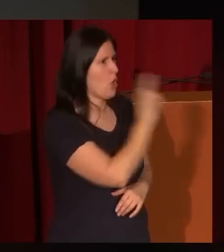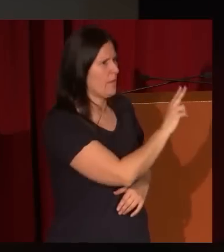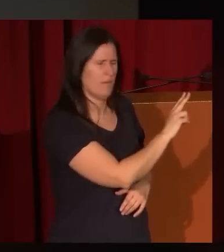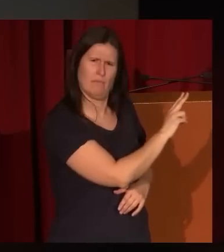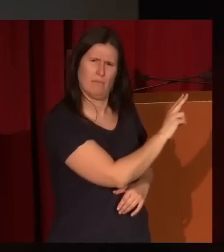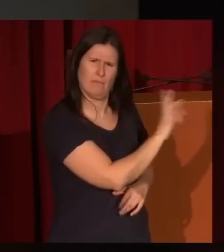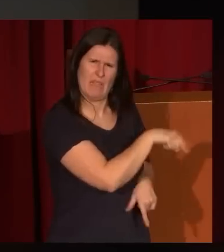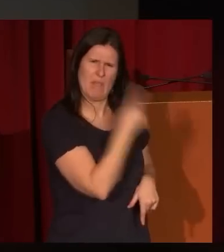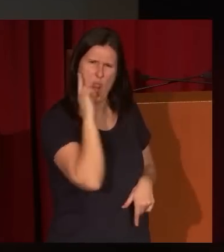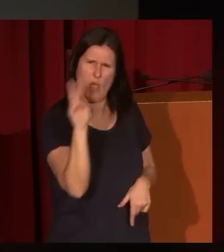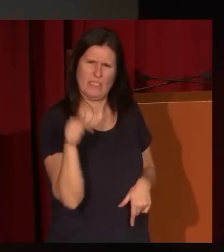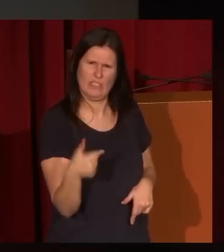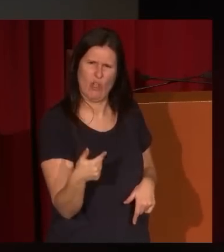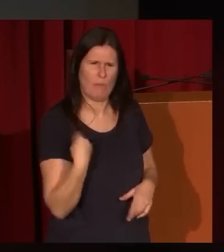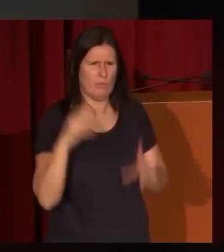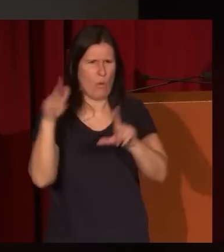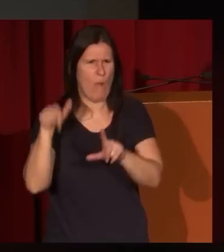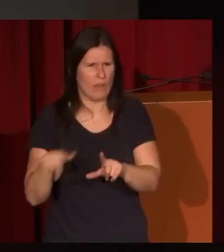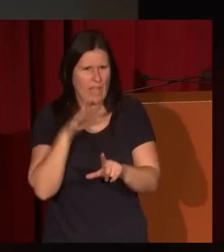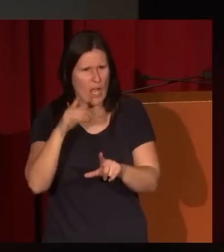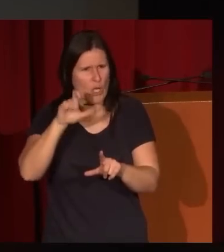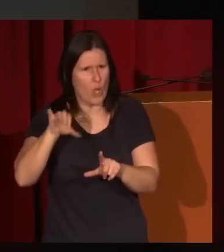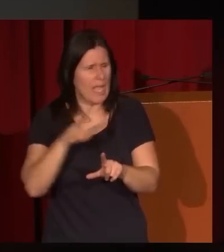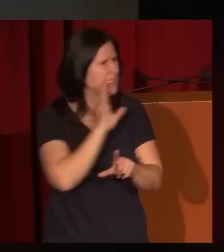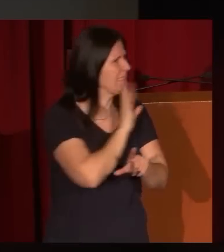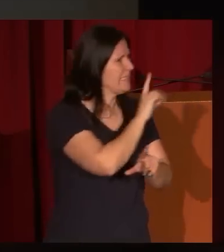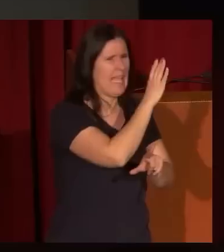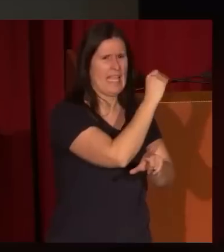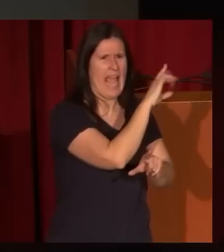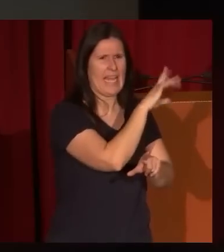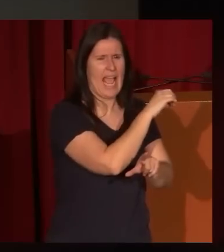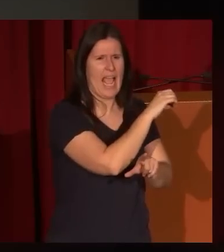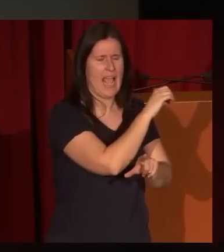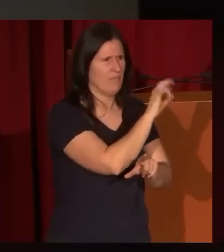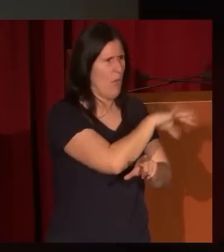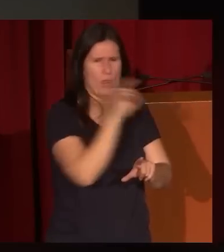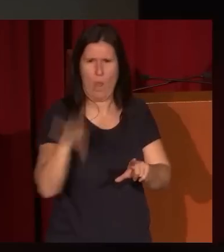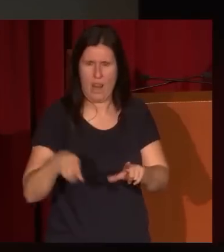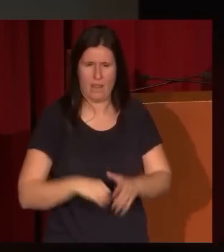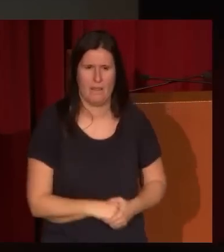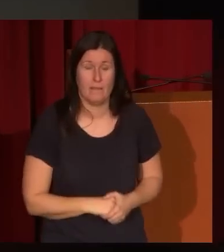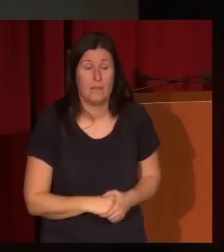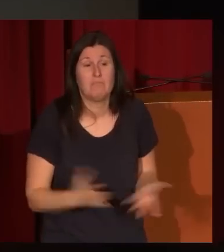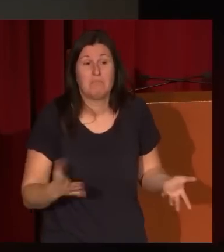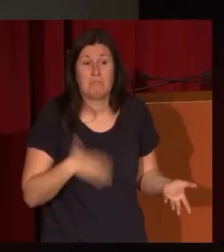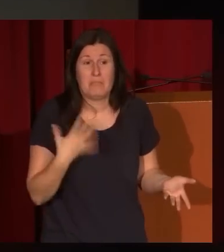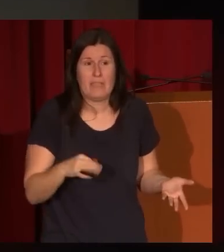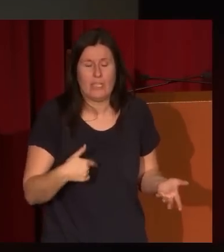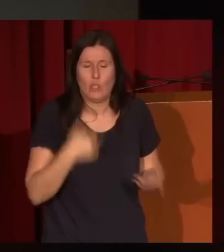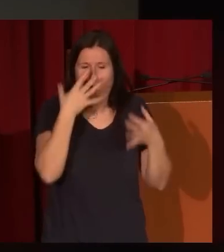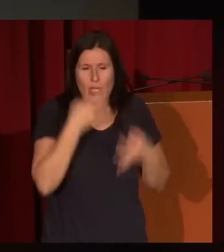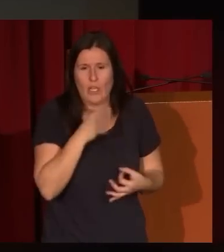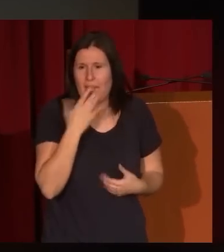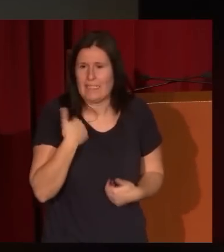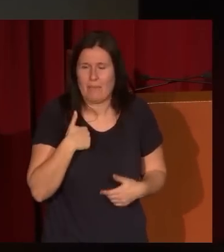estaba en el cuadro de Eugenio Lucas. ven que exactamente se le ve igual. Quizá nos acercamos, yo creo, a lo